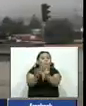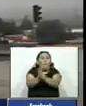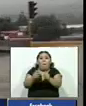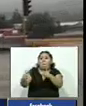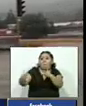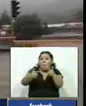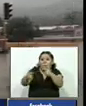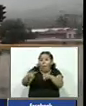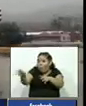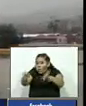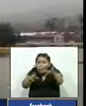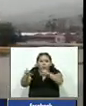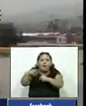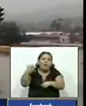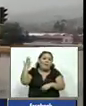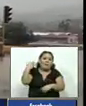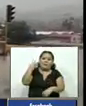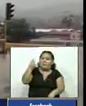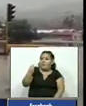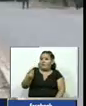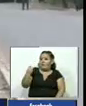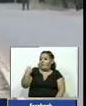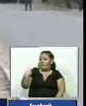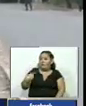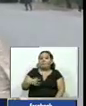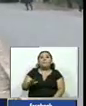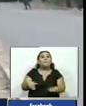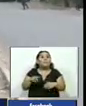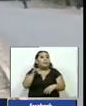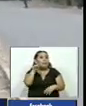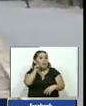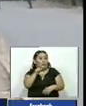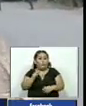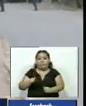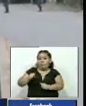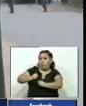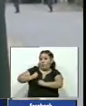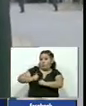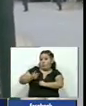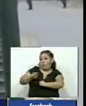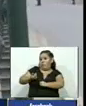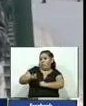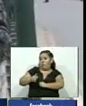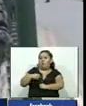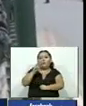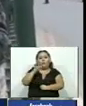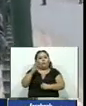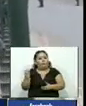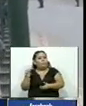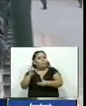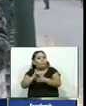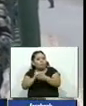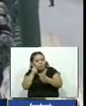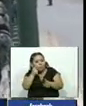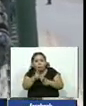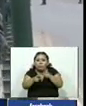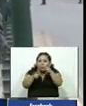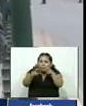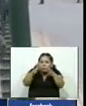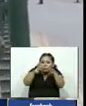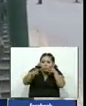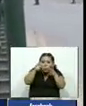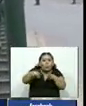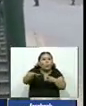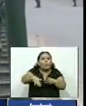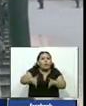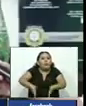y vandalismo que se registraron los últimos días por eso la policía boliviana en coordinación con las fuerzas armadas intensifica controles en